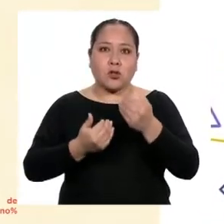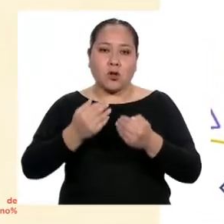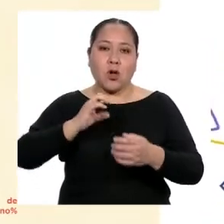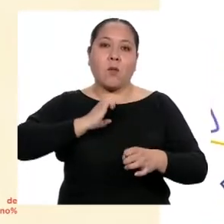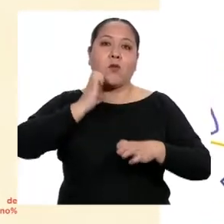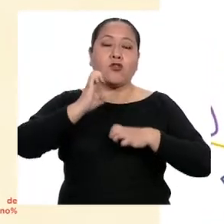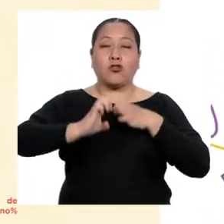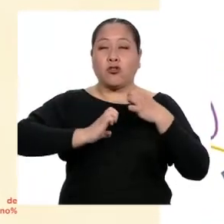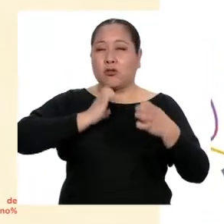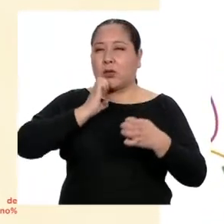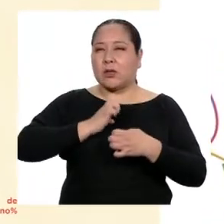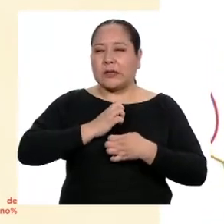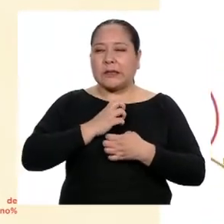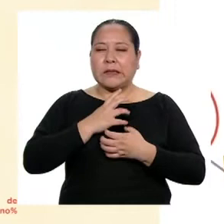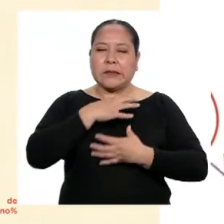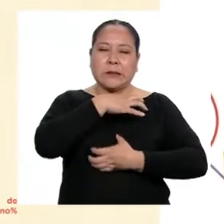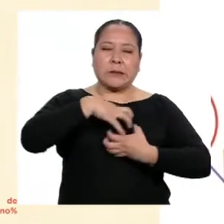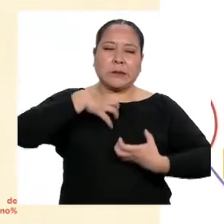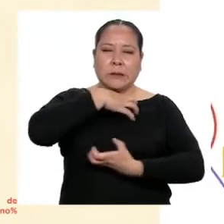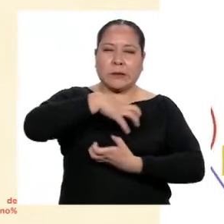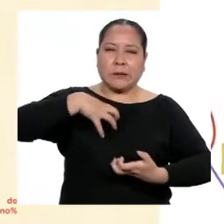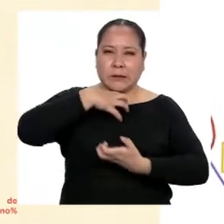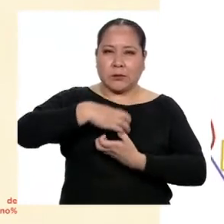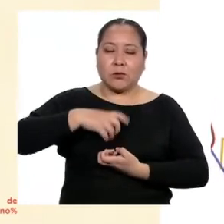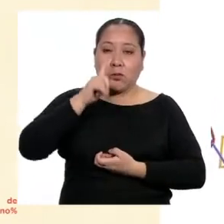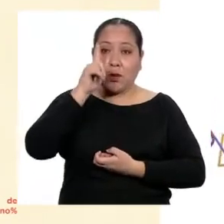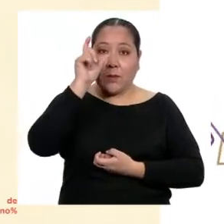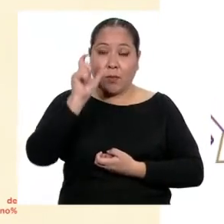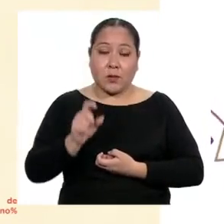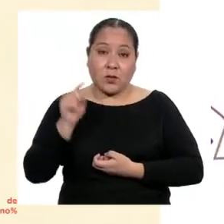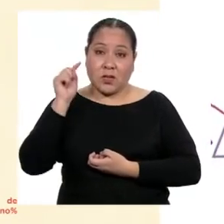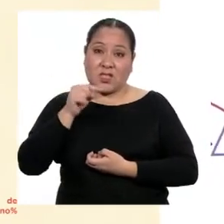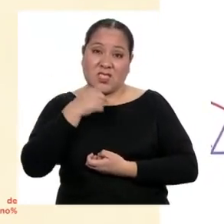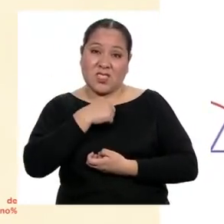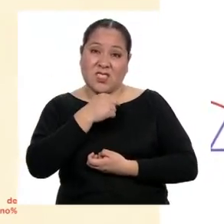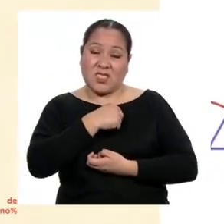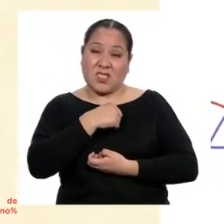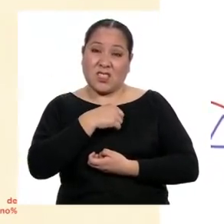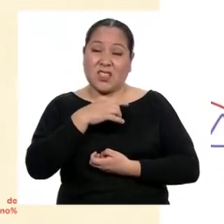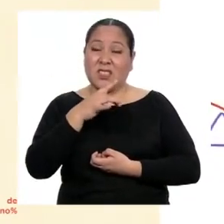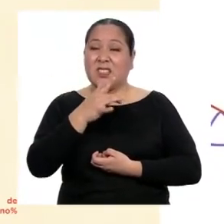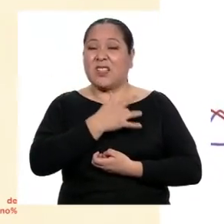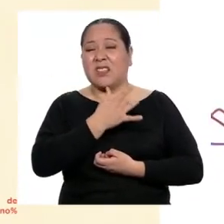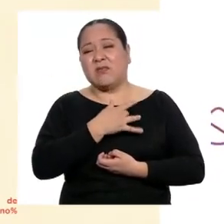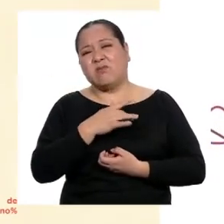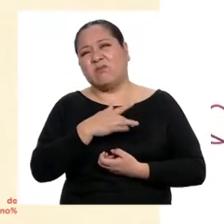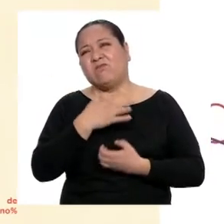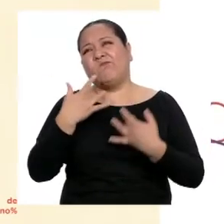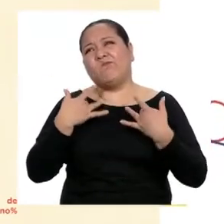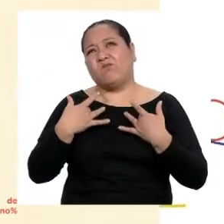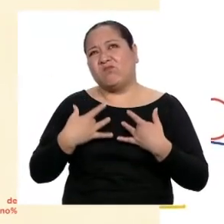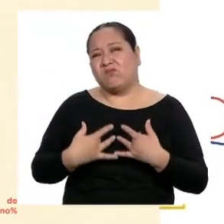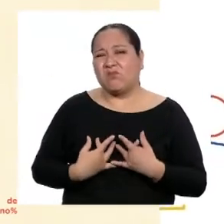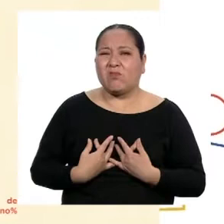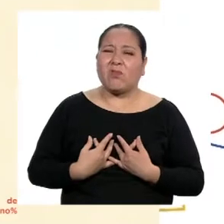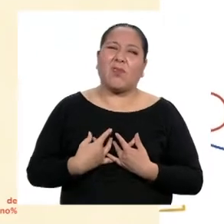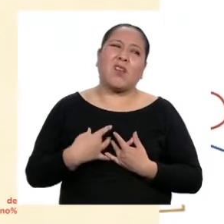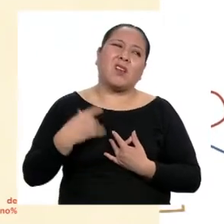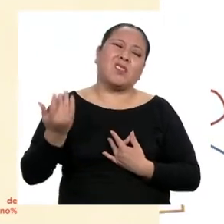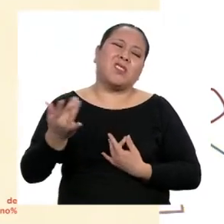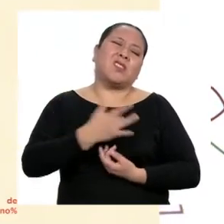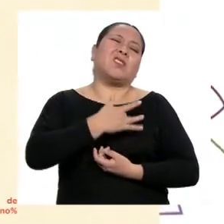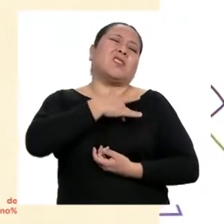y a veces perturbador. Una persona en esta etapa puede sentirse desilusionada, decepcionada y